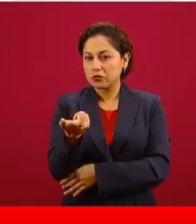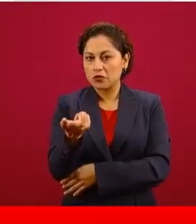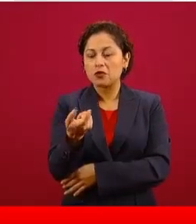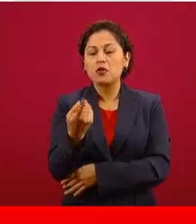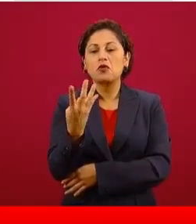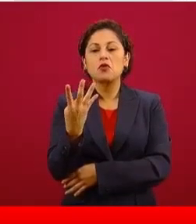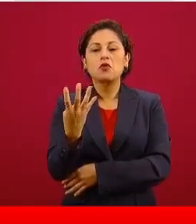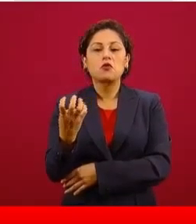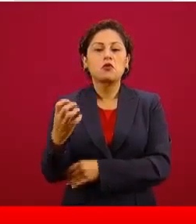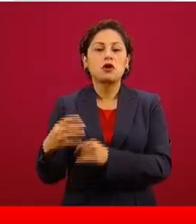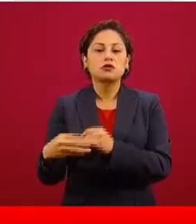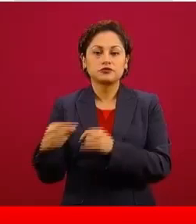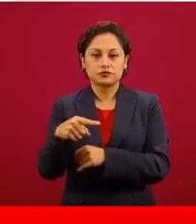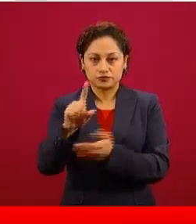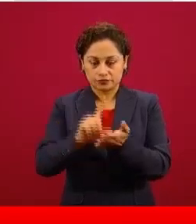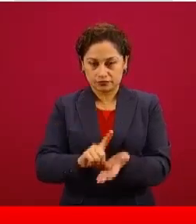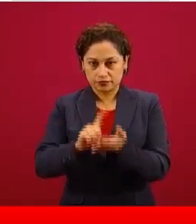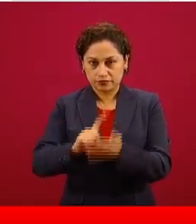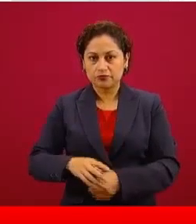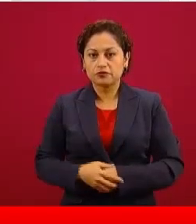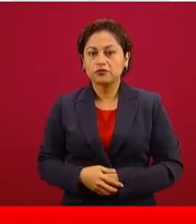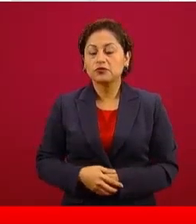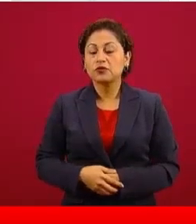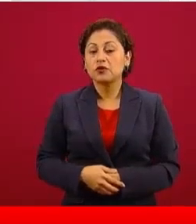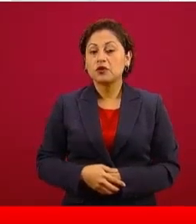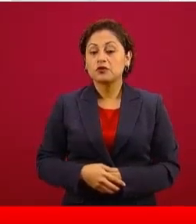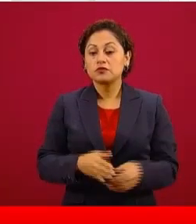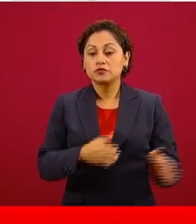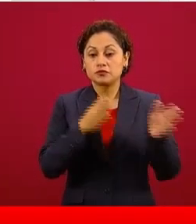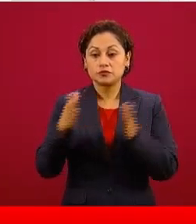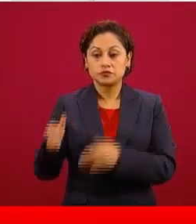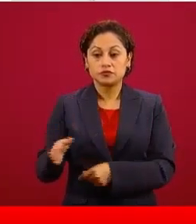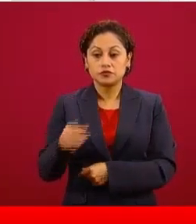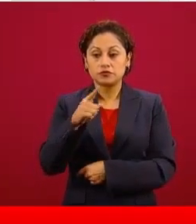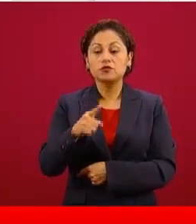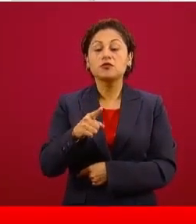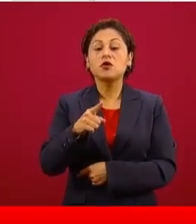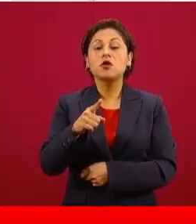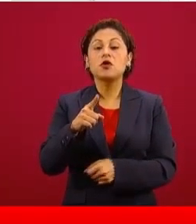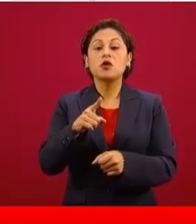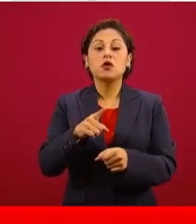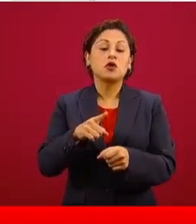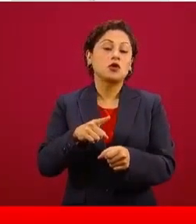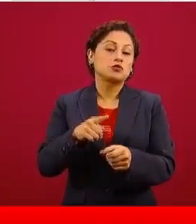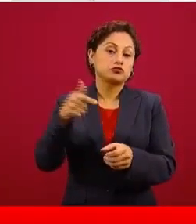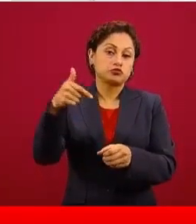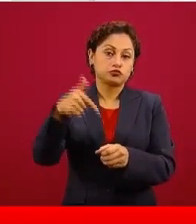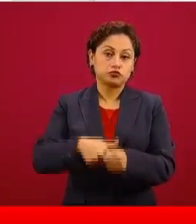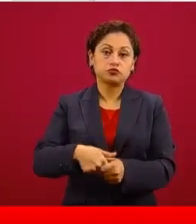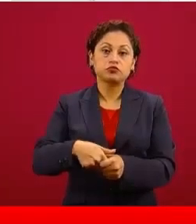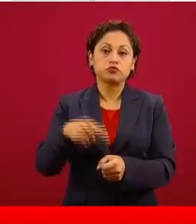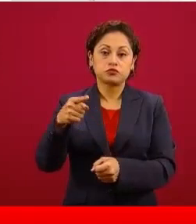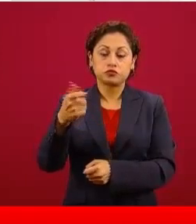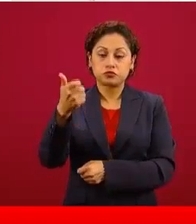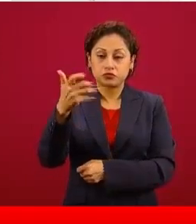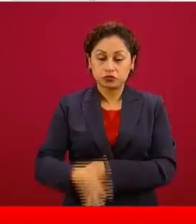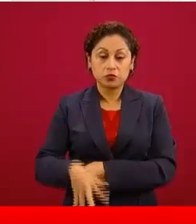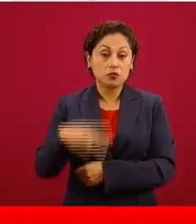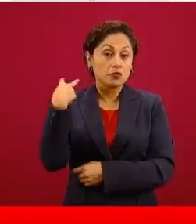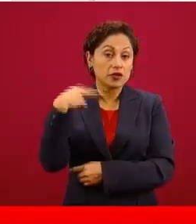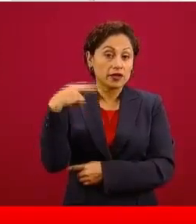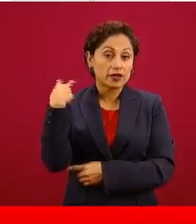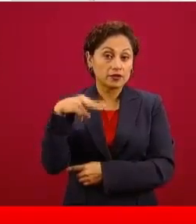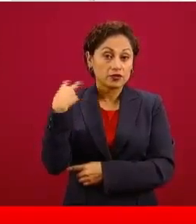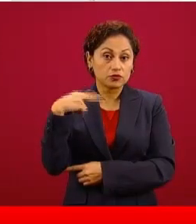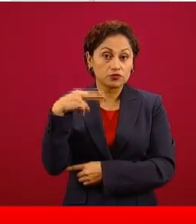centavos por litro. Mientras, en contraste, en la premium más económica con el menor margen, lo encontramos en Veracruz, Veracruz,